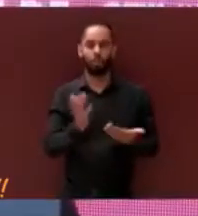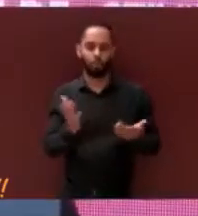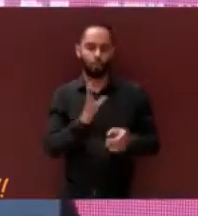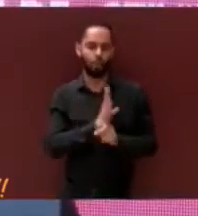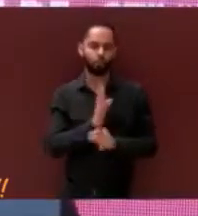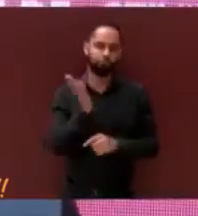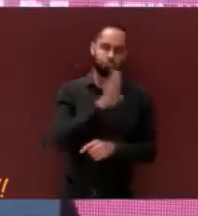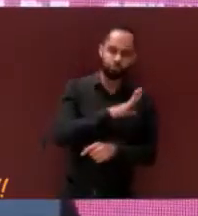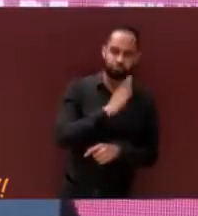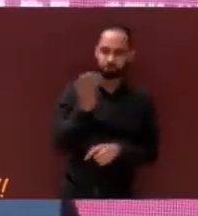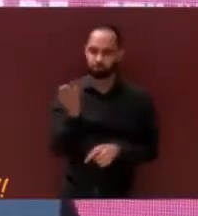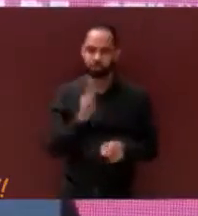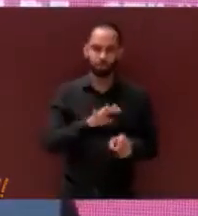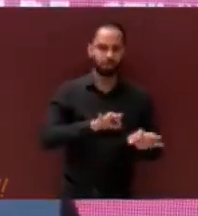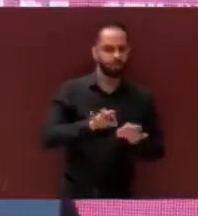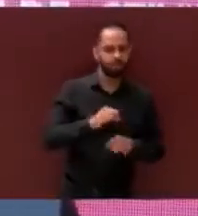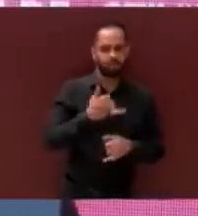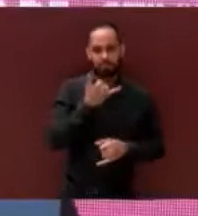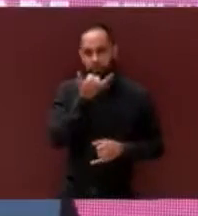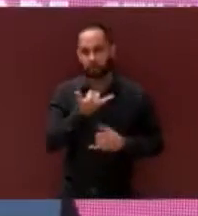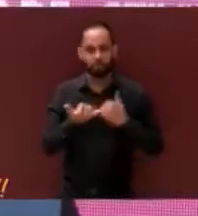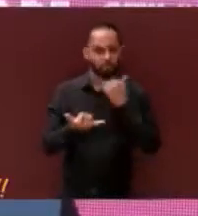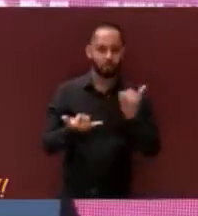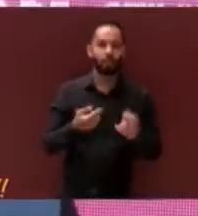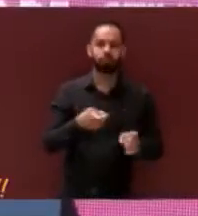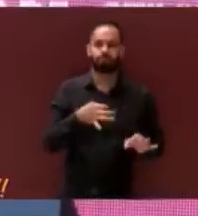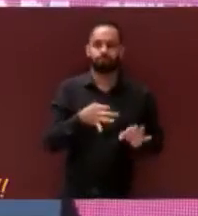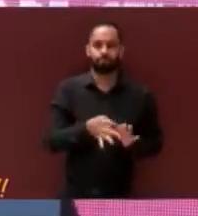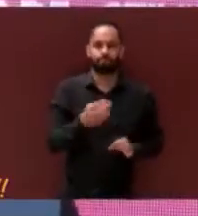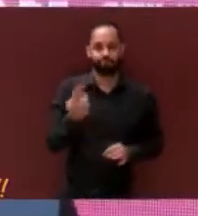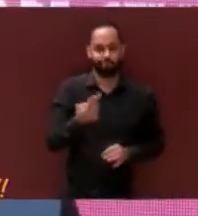de los recursos, este equipo de trabajo cumplió.